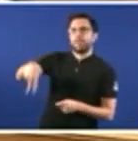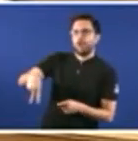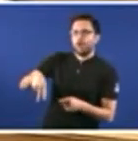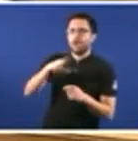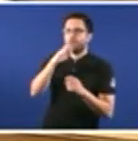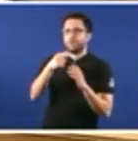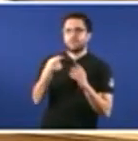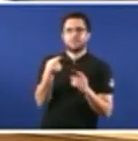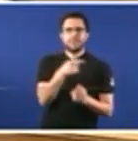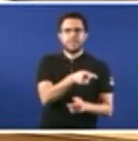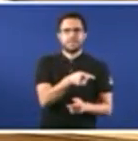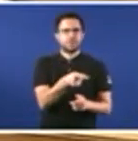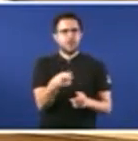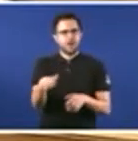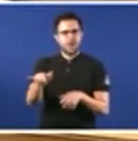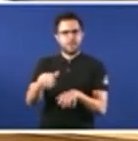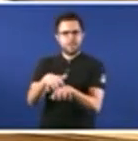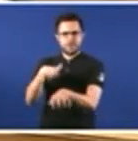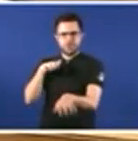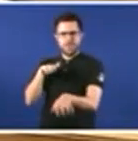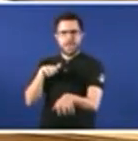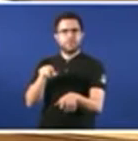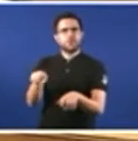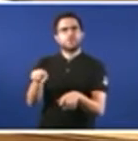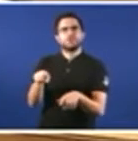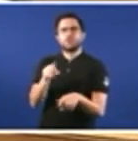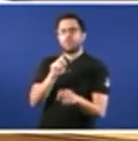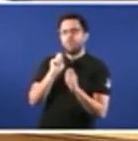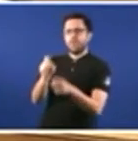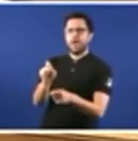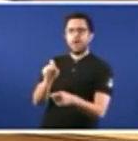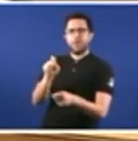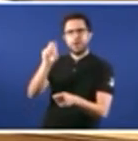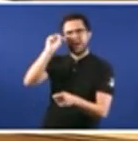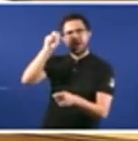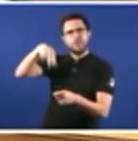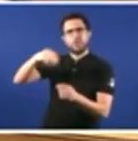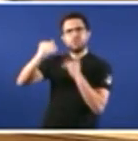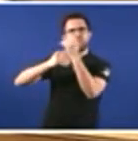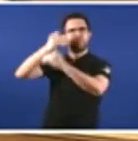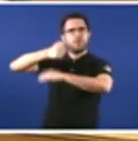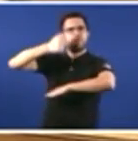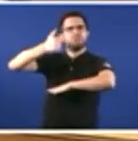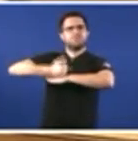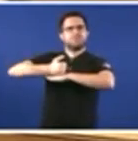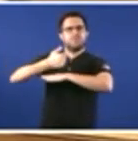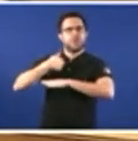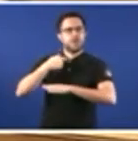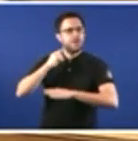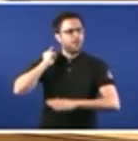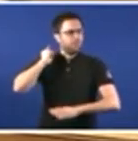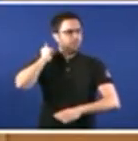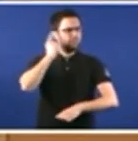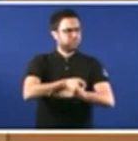Vostedes teñen a malloría, pero iso non lhes dá absolutamente ninguna razón superior para tratar de imponer a súa visión